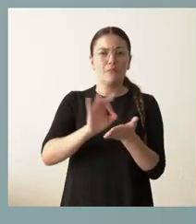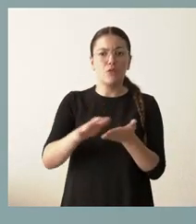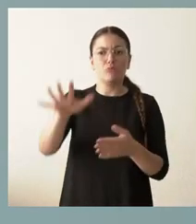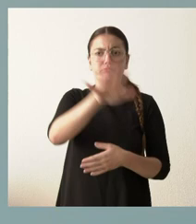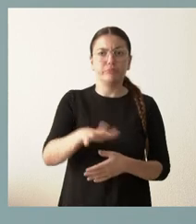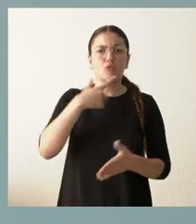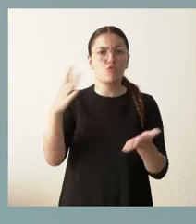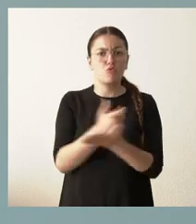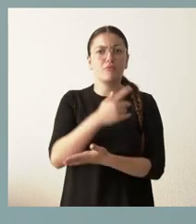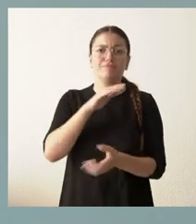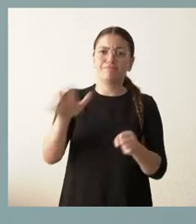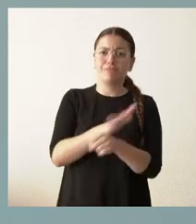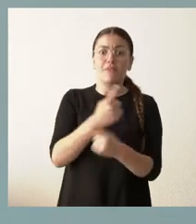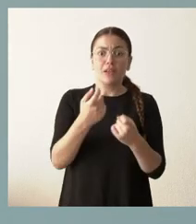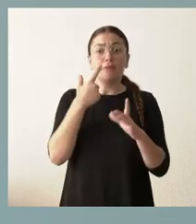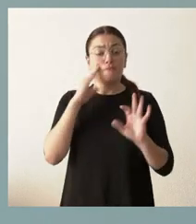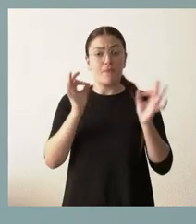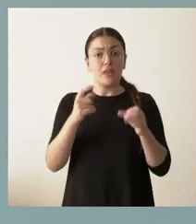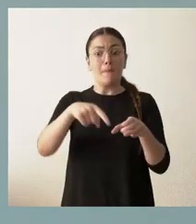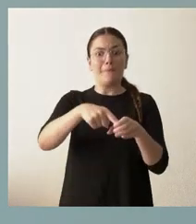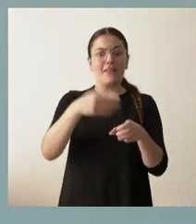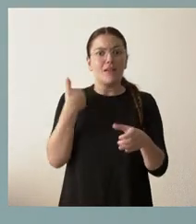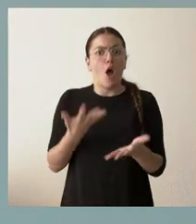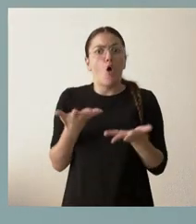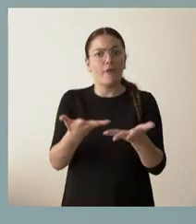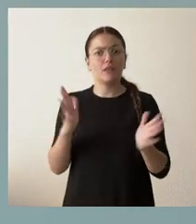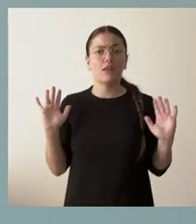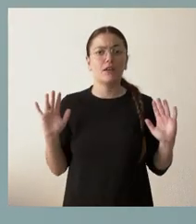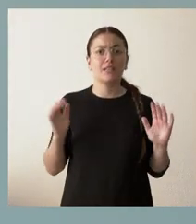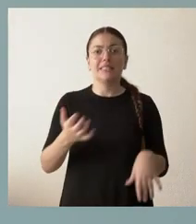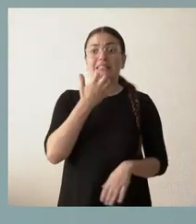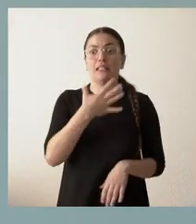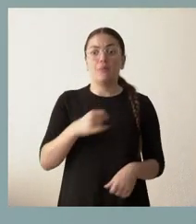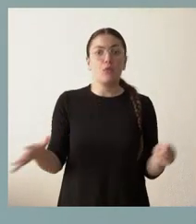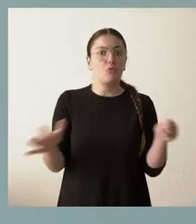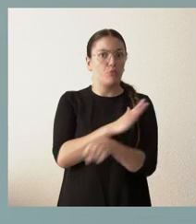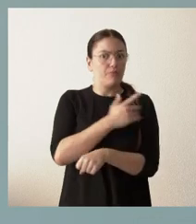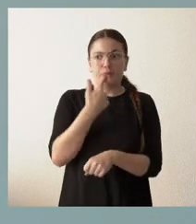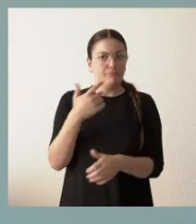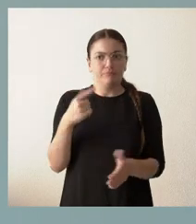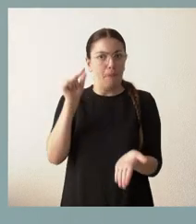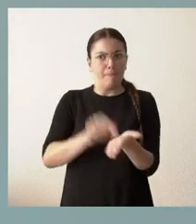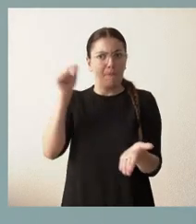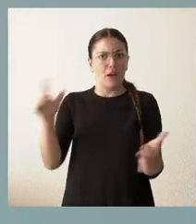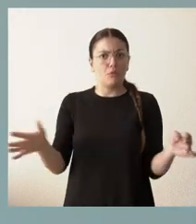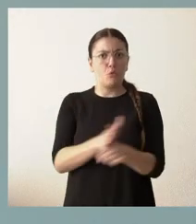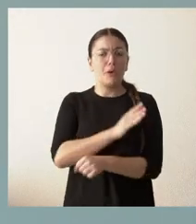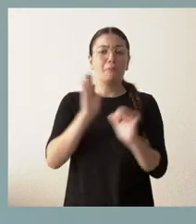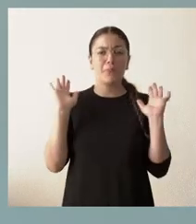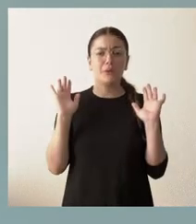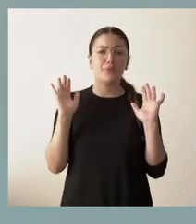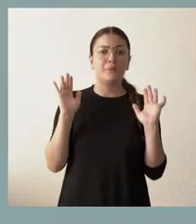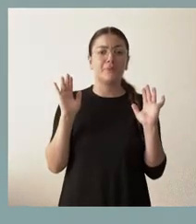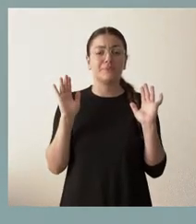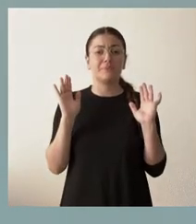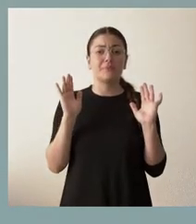estas plazas están ofertadas y, si podríamos cubrirlas, lo cubriríamos con carácter inmediato, pero, entre tanto esto se produce,